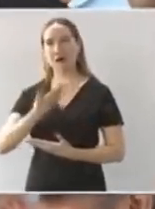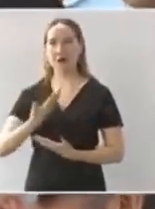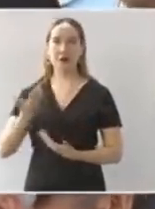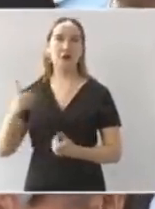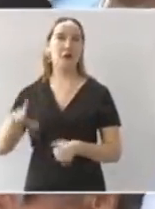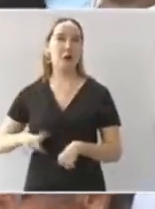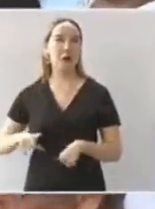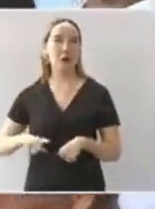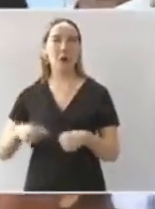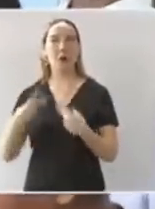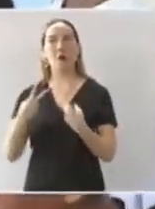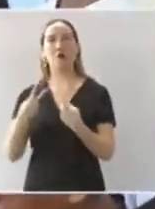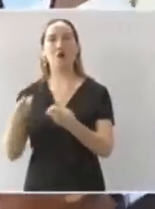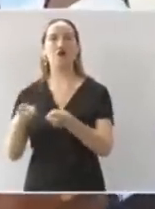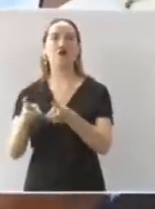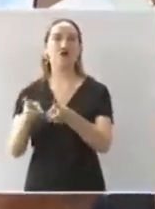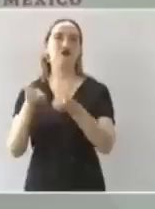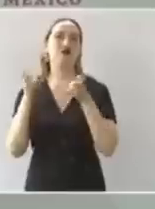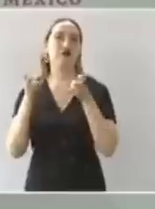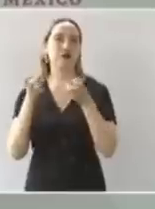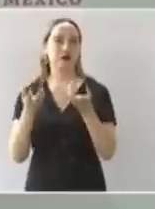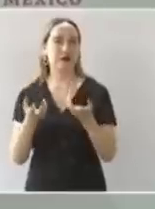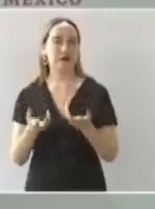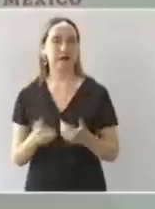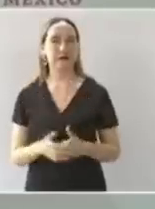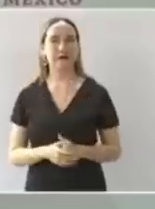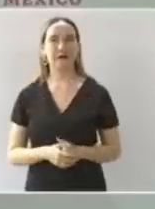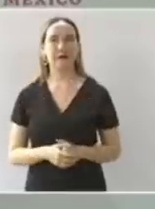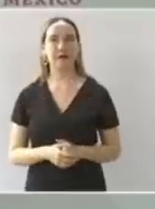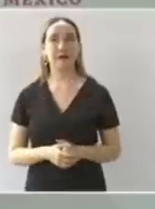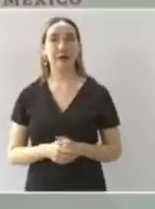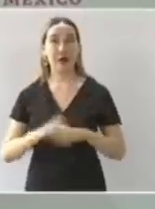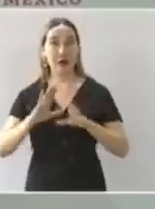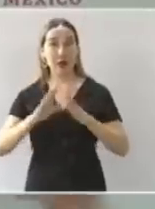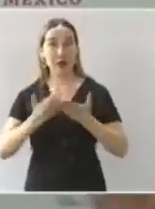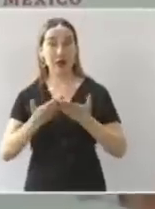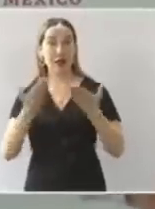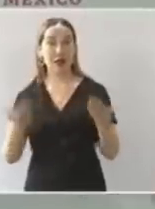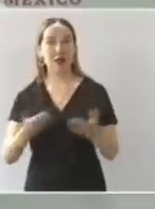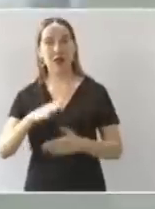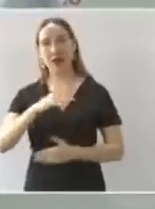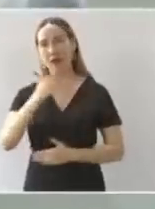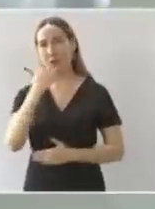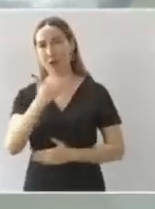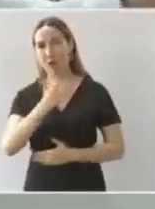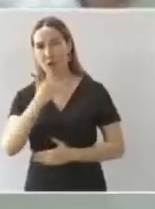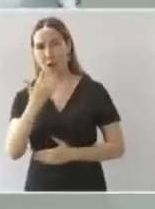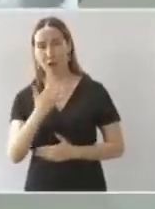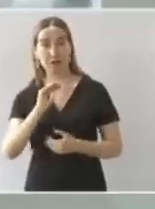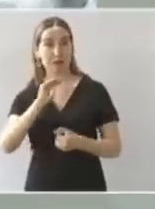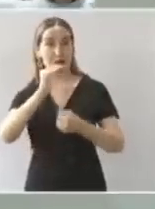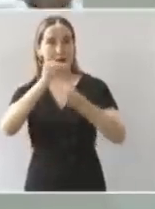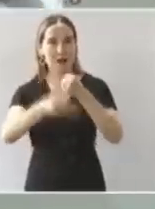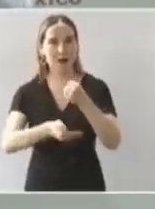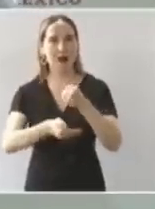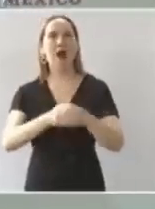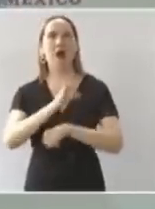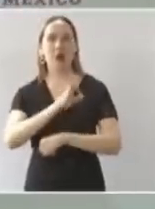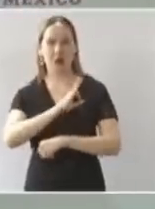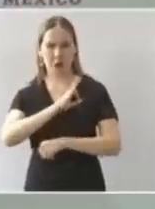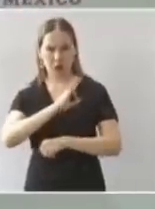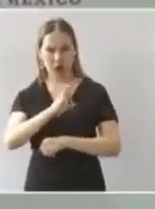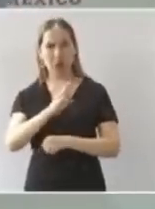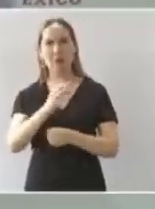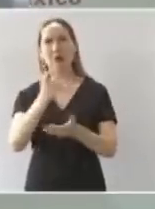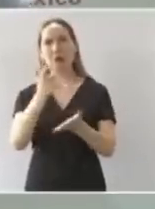entonces cuando ya no hay corrupción entonces el presupuesto alcanza no